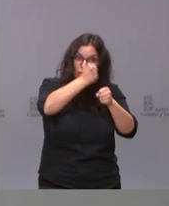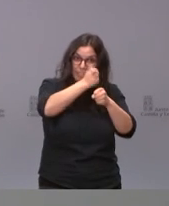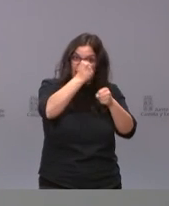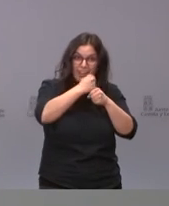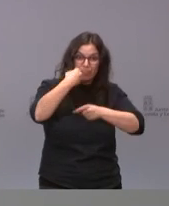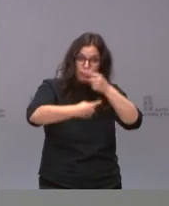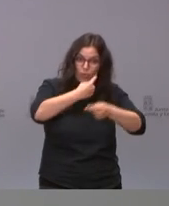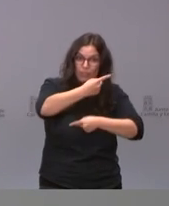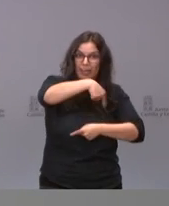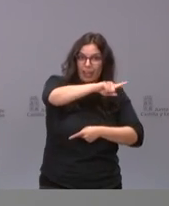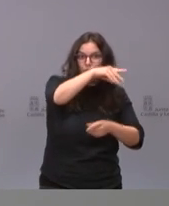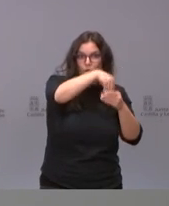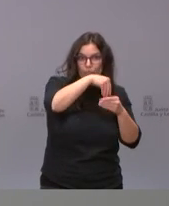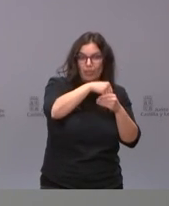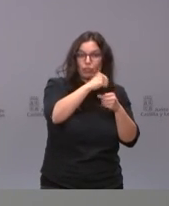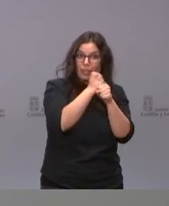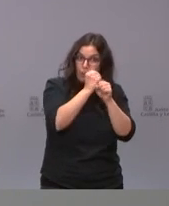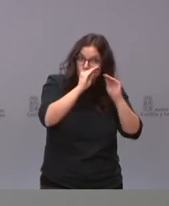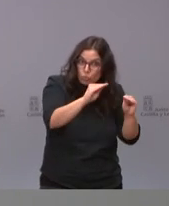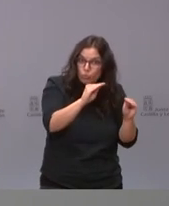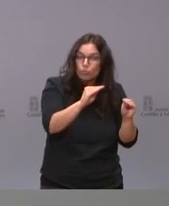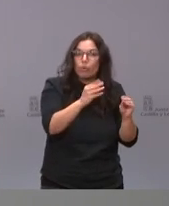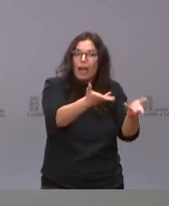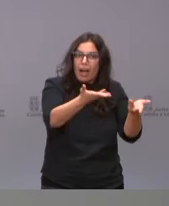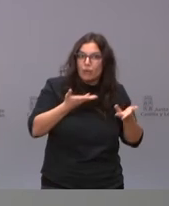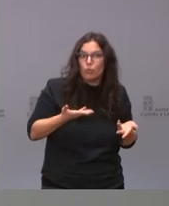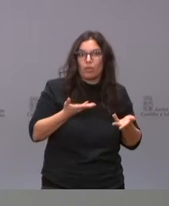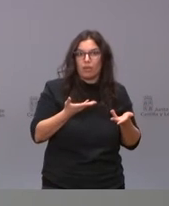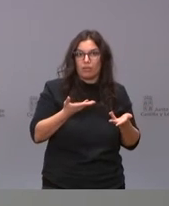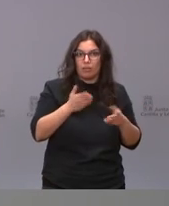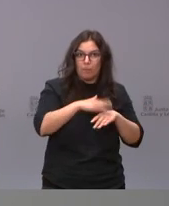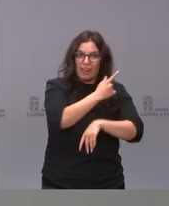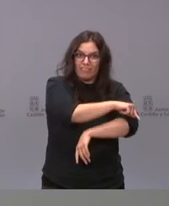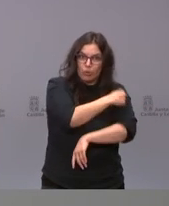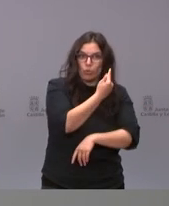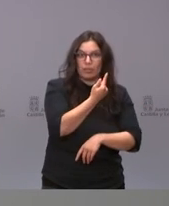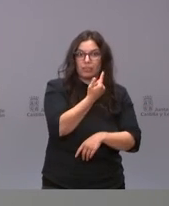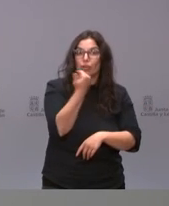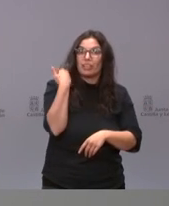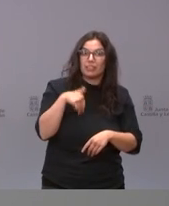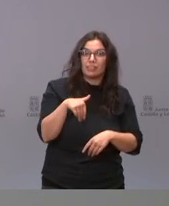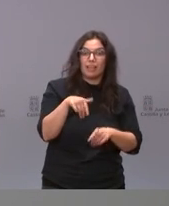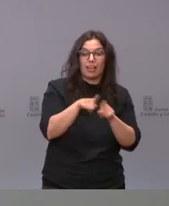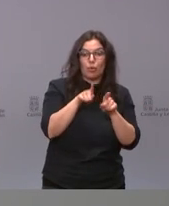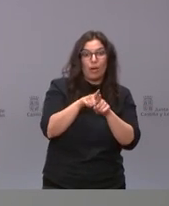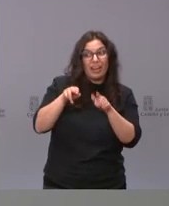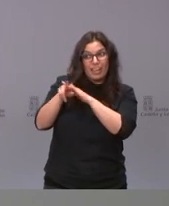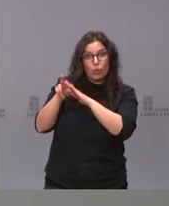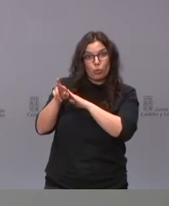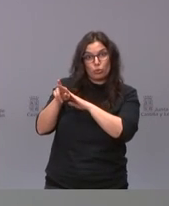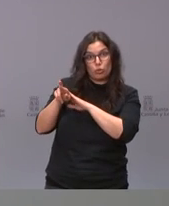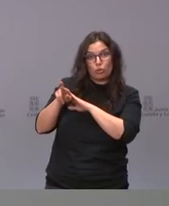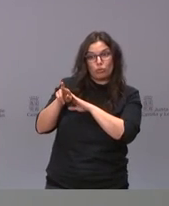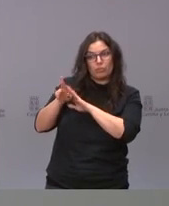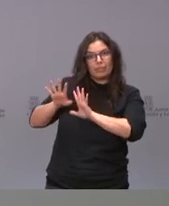nos están ayudando en su horario laboral nos están ayudando a poner estas vacunas y así no detraemos ningún recurso de